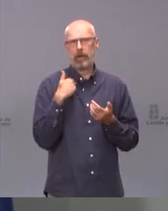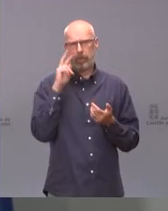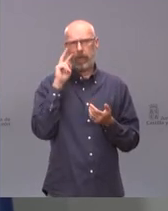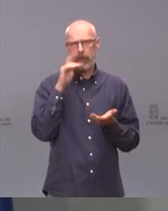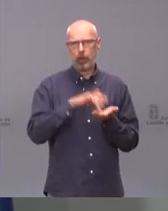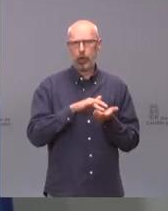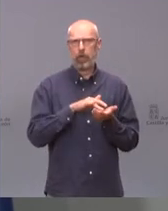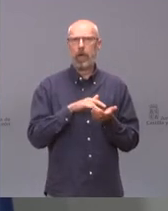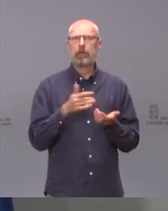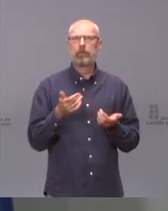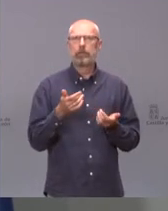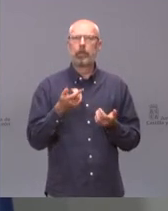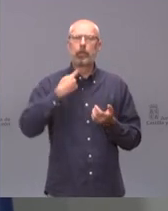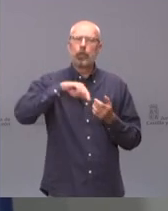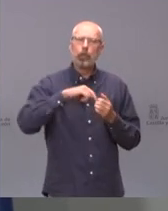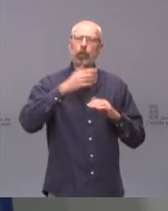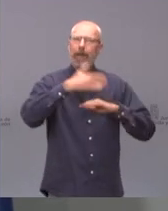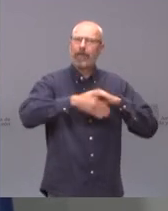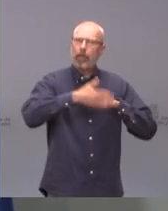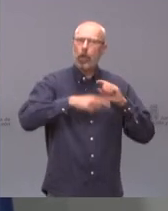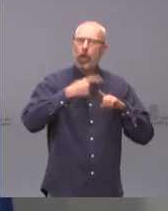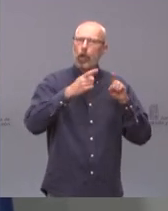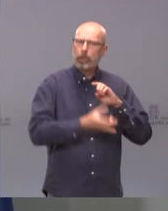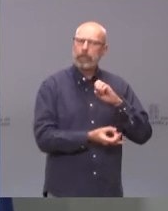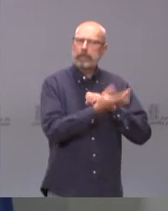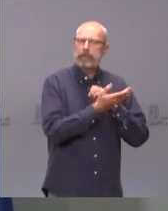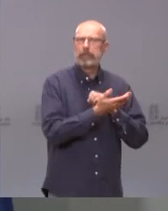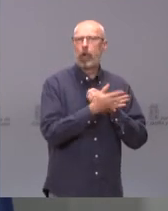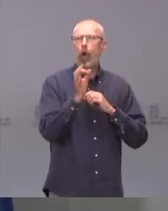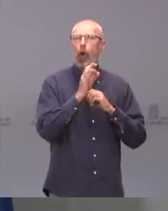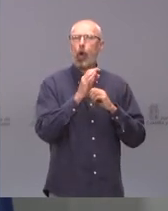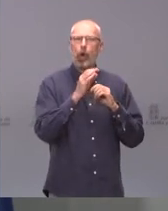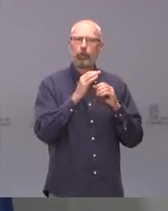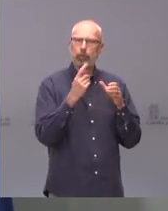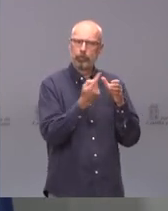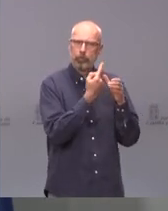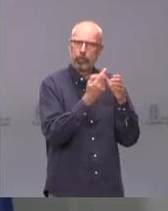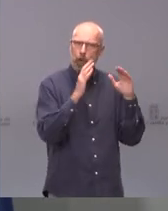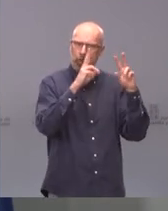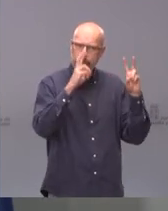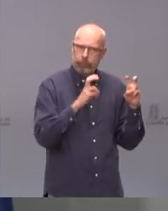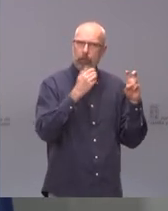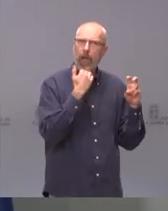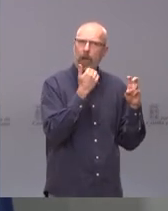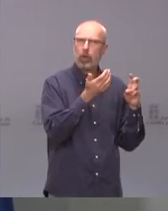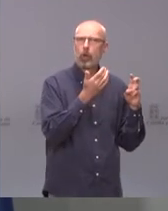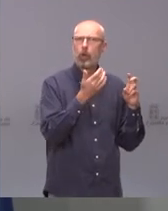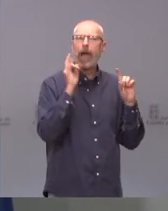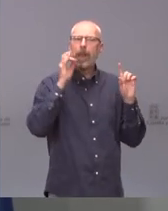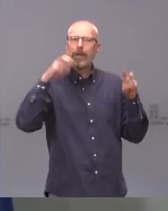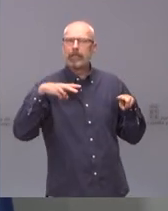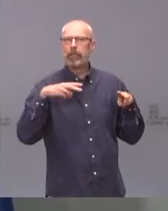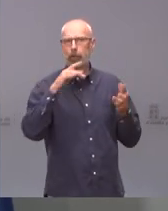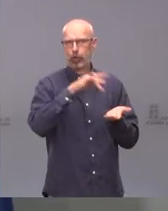muchísimas ocasiones medidas restrictivas y confinamientos que fueron aprobados por la Justicia. Nosotros estamos preparados